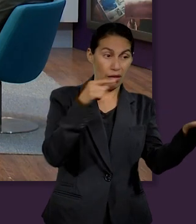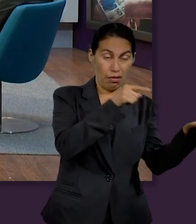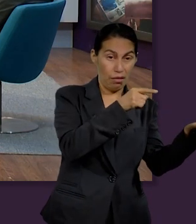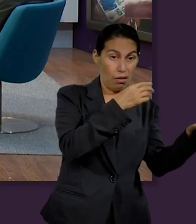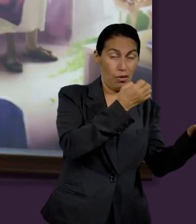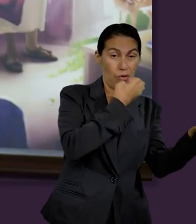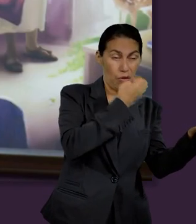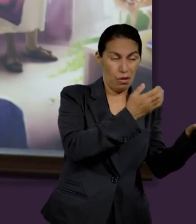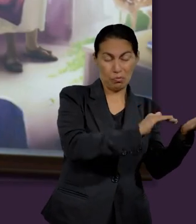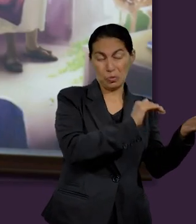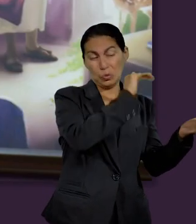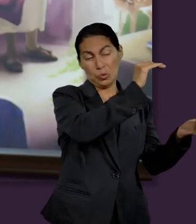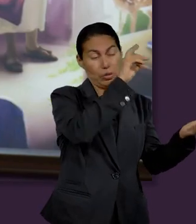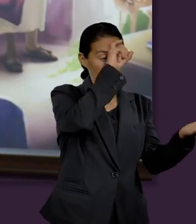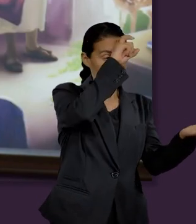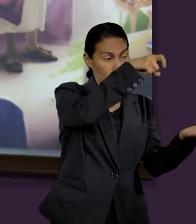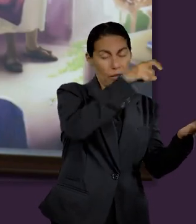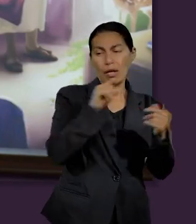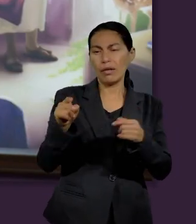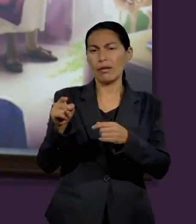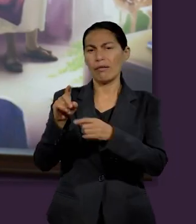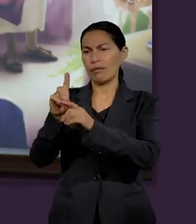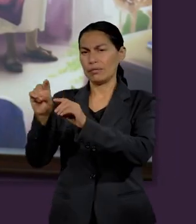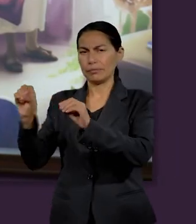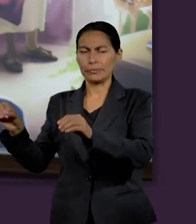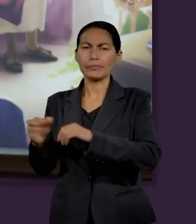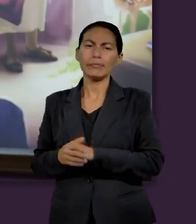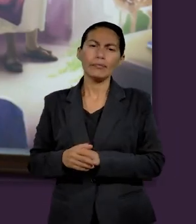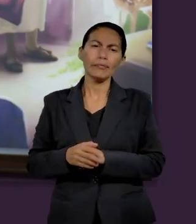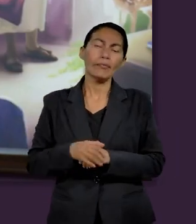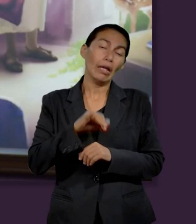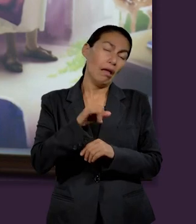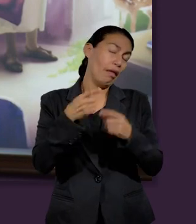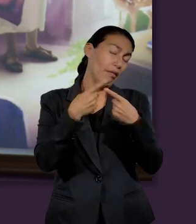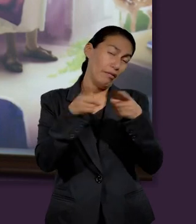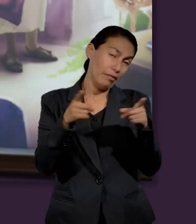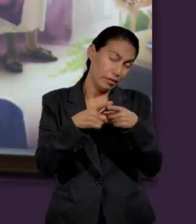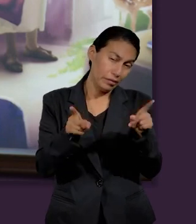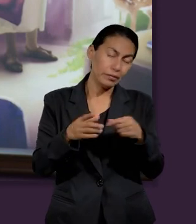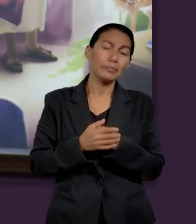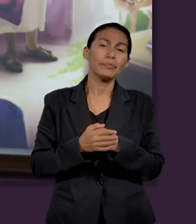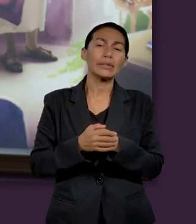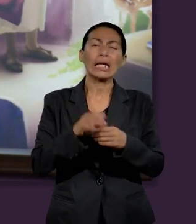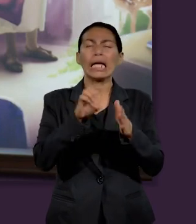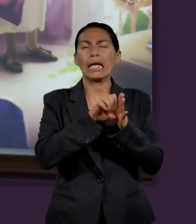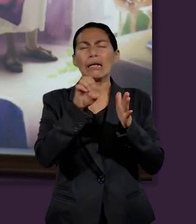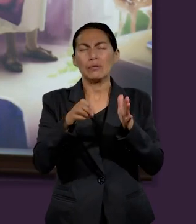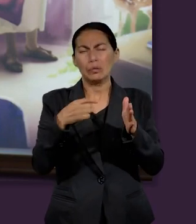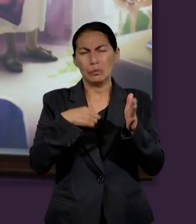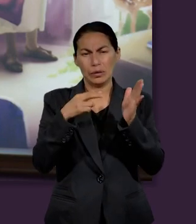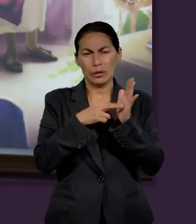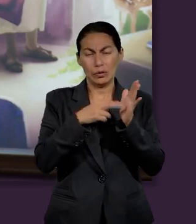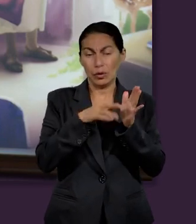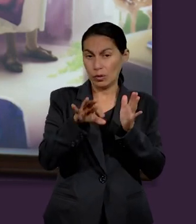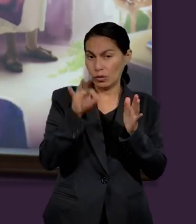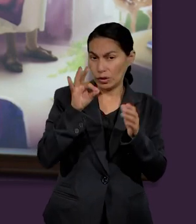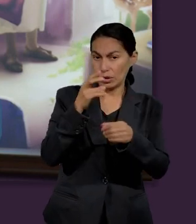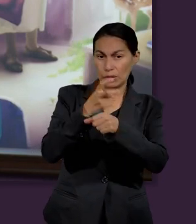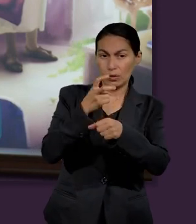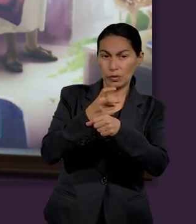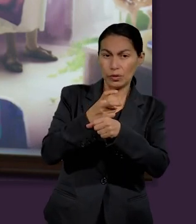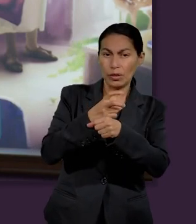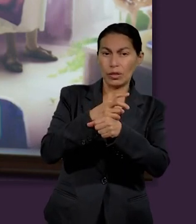se fue preparado fue preparando Moisés en la escuela de Egipto y en la escuela del desierto más que nada porque hay un versículo que